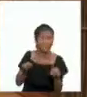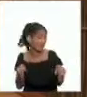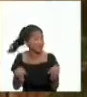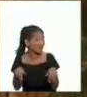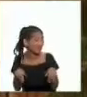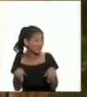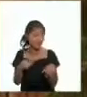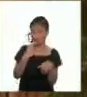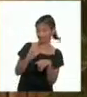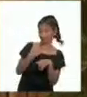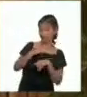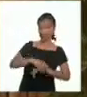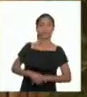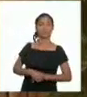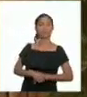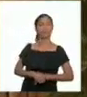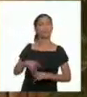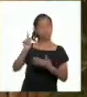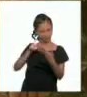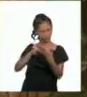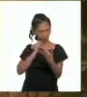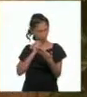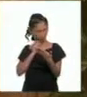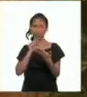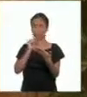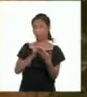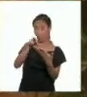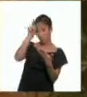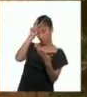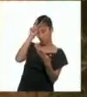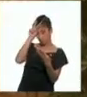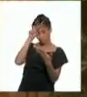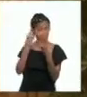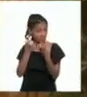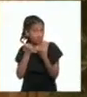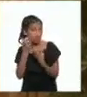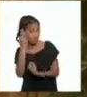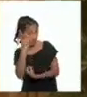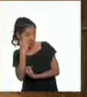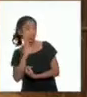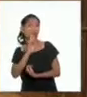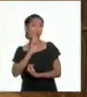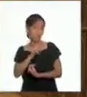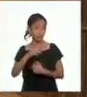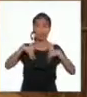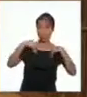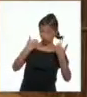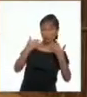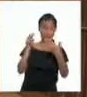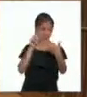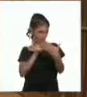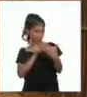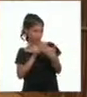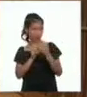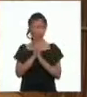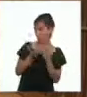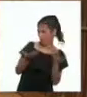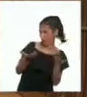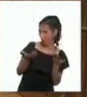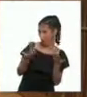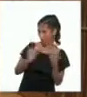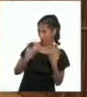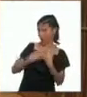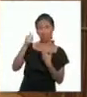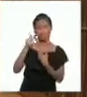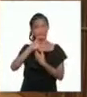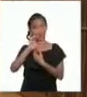porfa! Dice así. Aquel que algo sobre el Perú quiera saber, respuestas podrá obtener. ¿Es un acertijo?